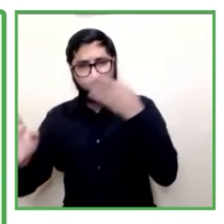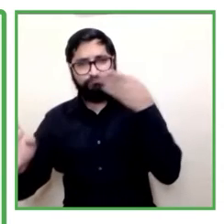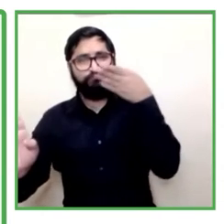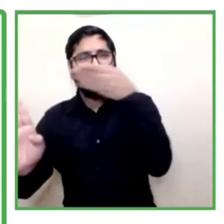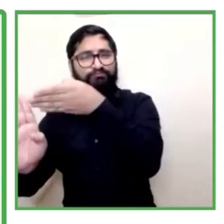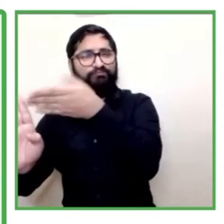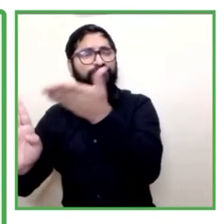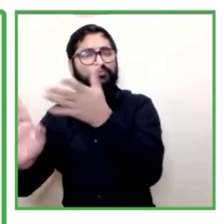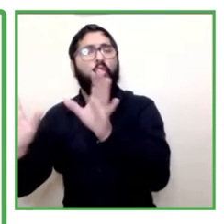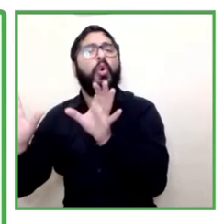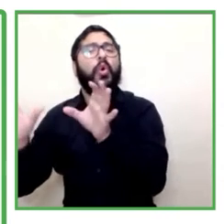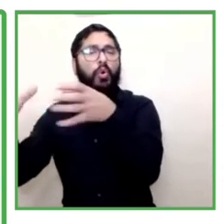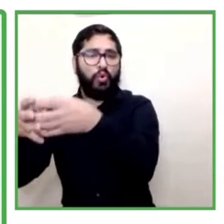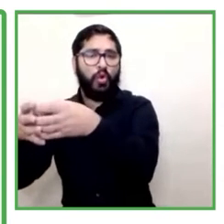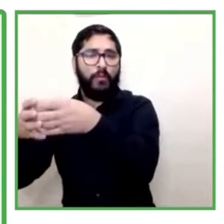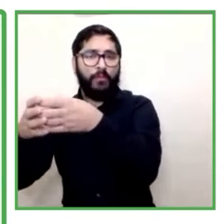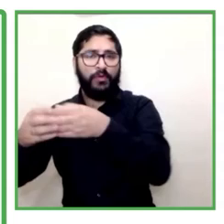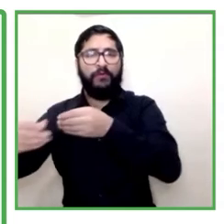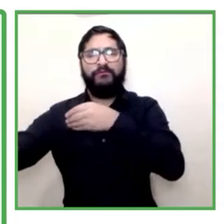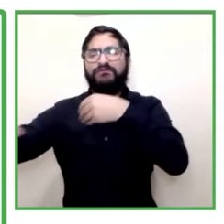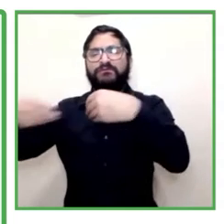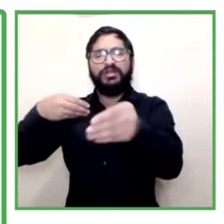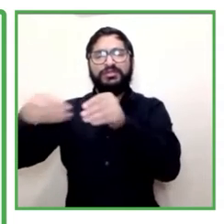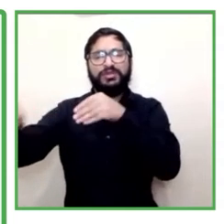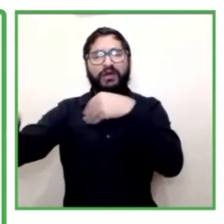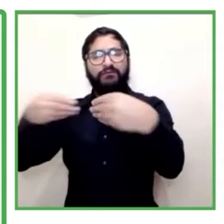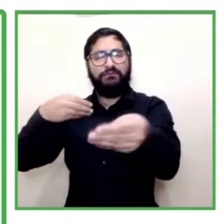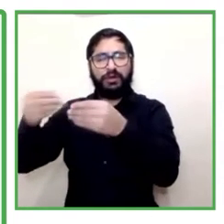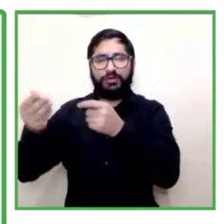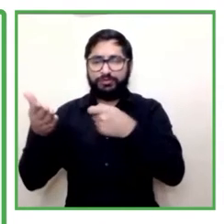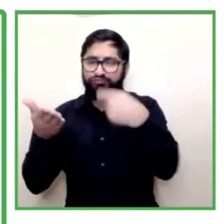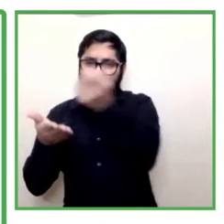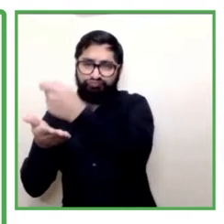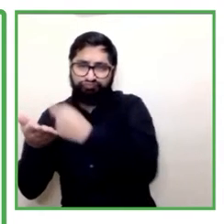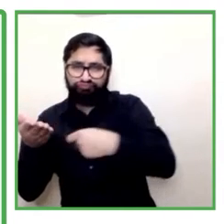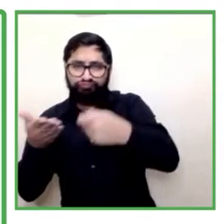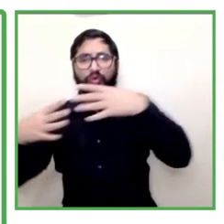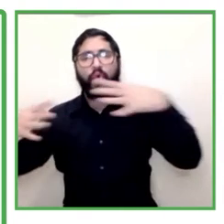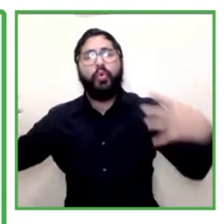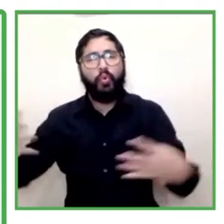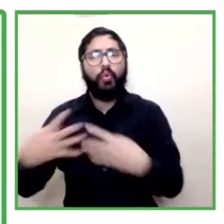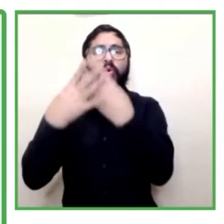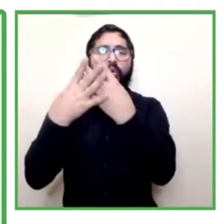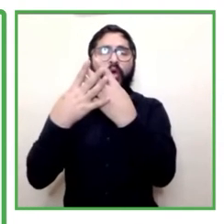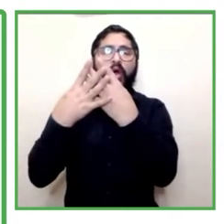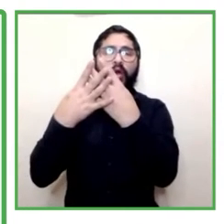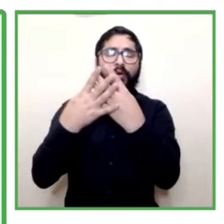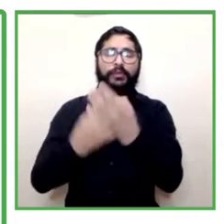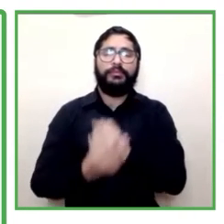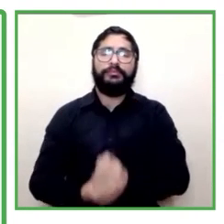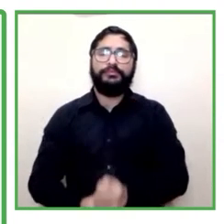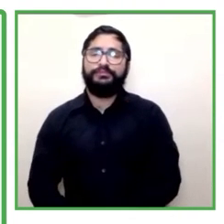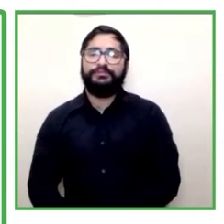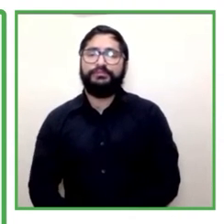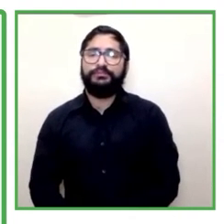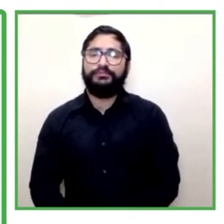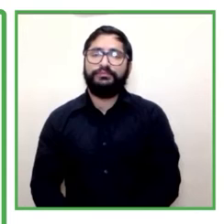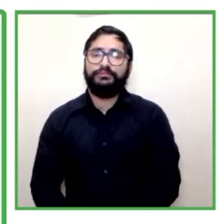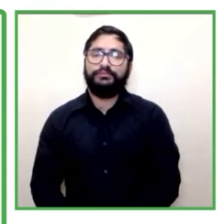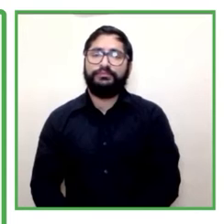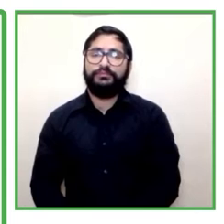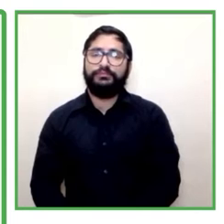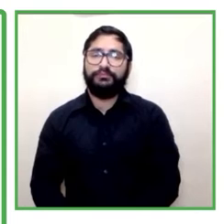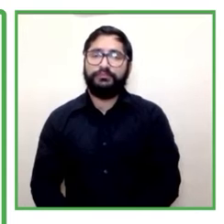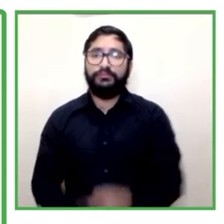curriculares para promover la participación de la población programas de nivel auxiliario laboral que tienen una